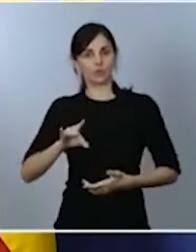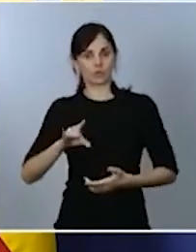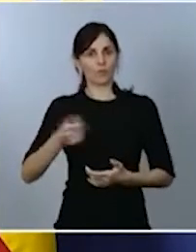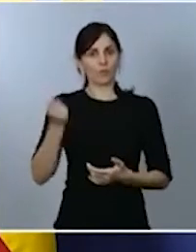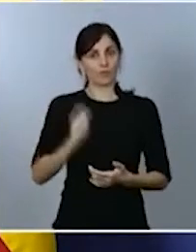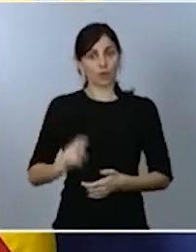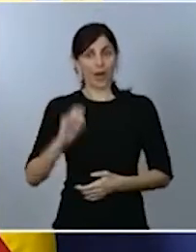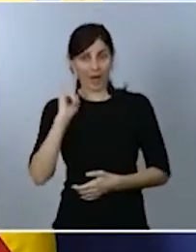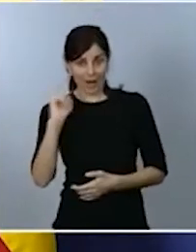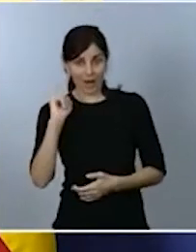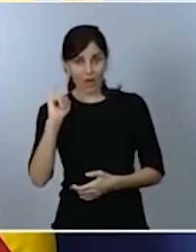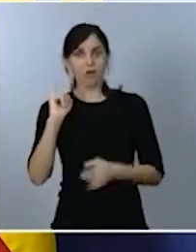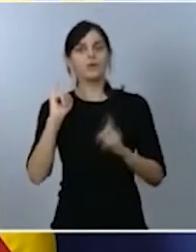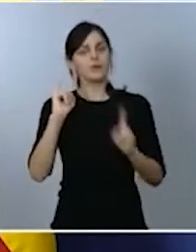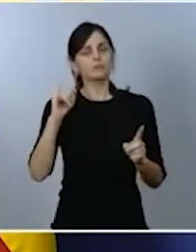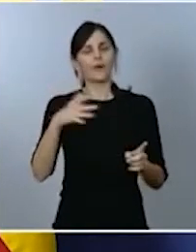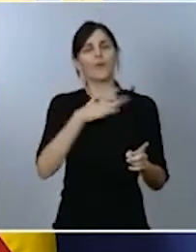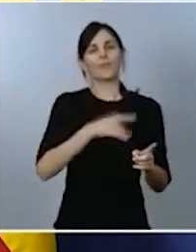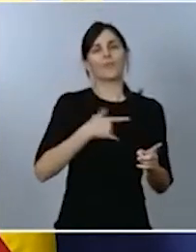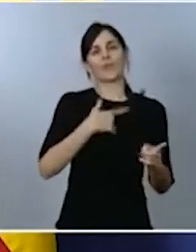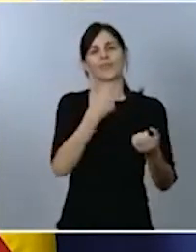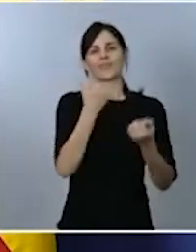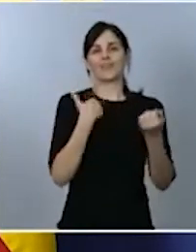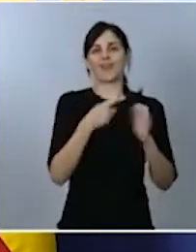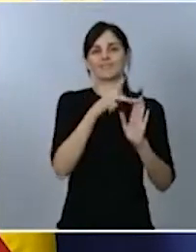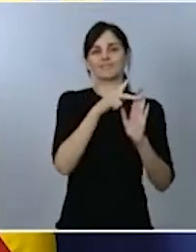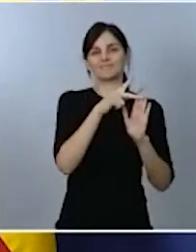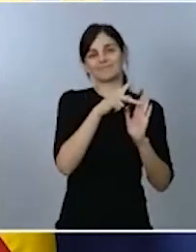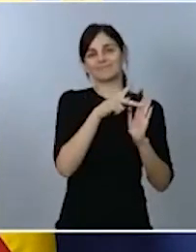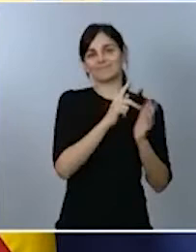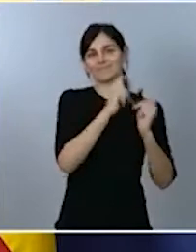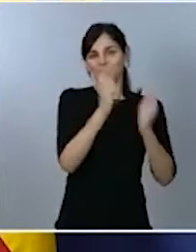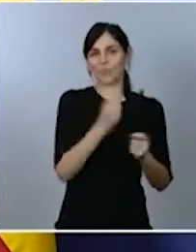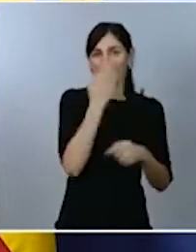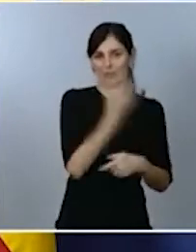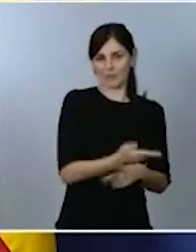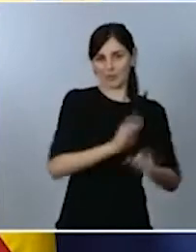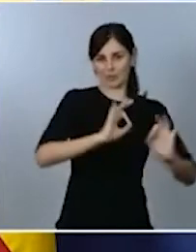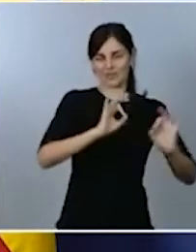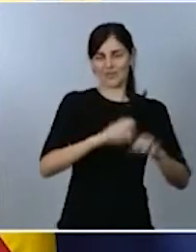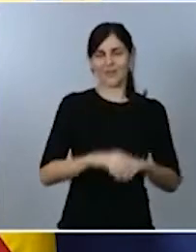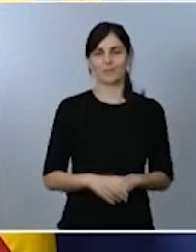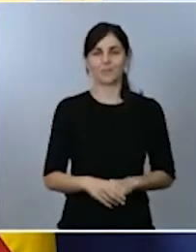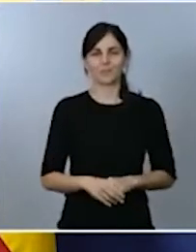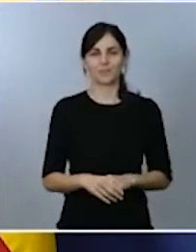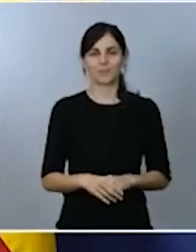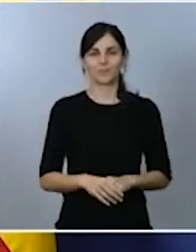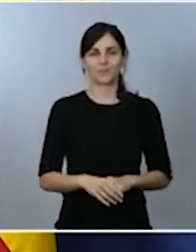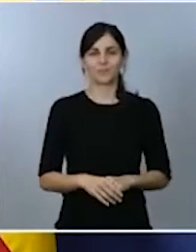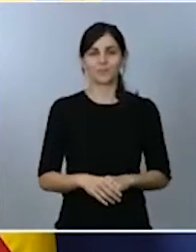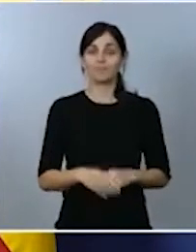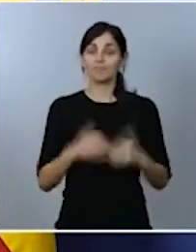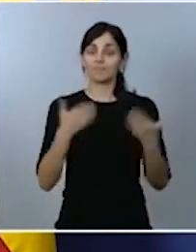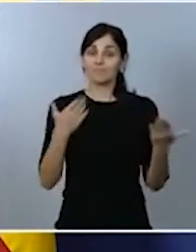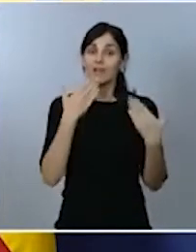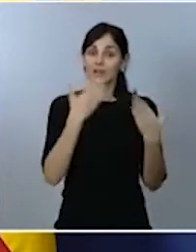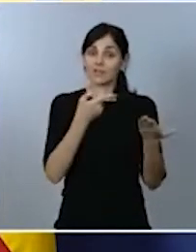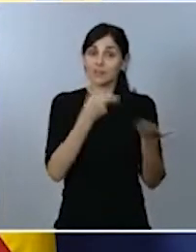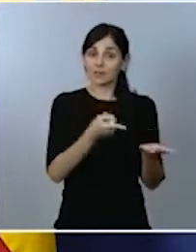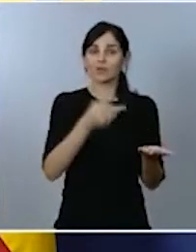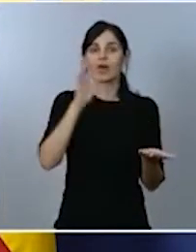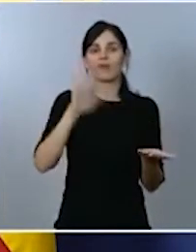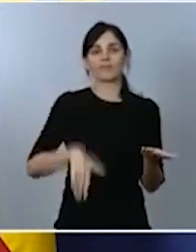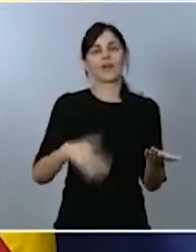mínimas previstas para la obtención del mismo. Con ello, avanzamos en el proceso de armonización de la